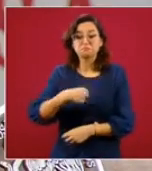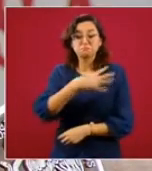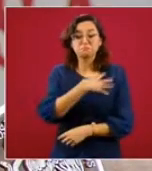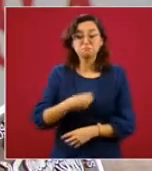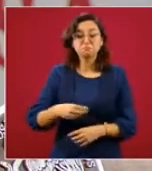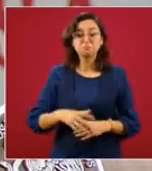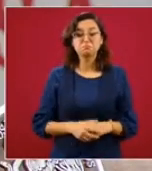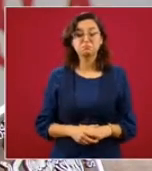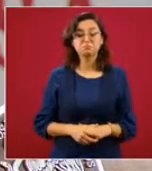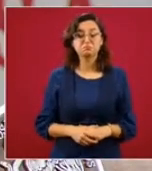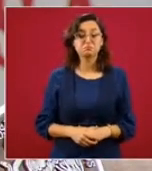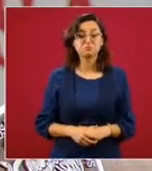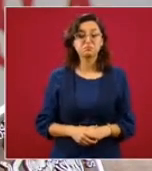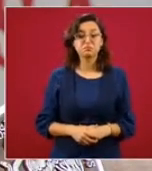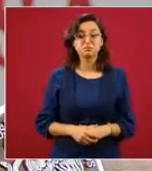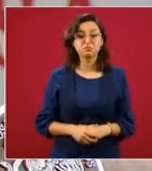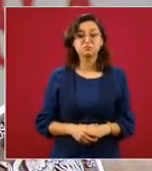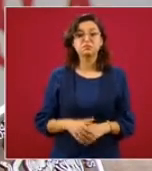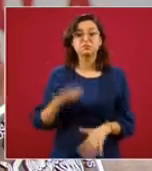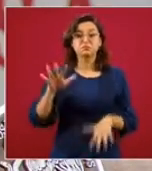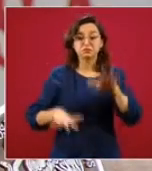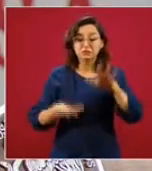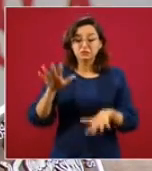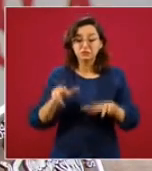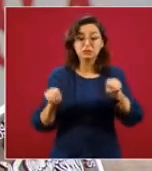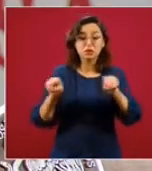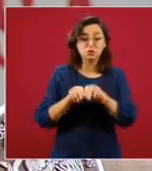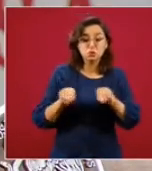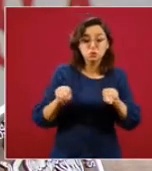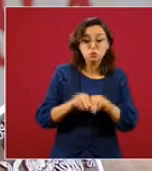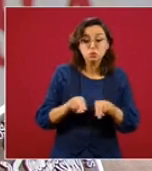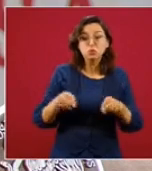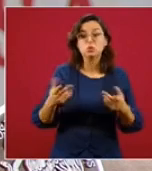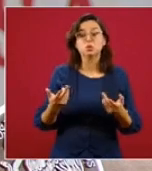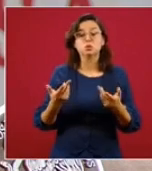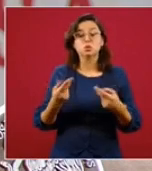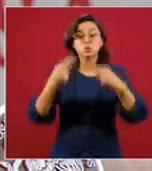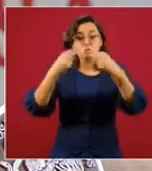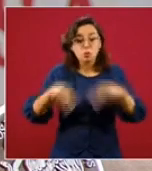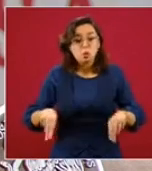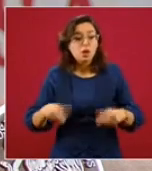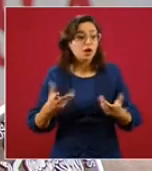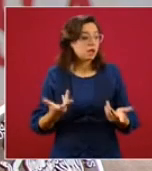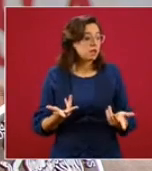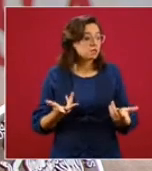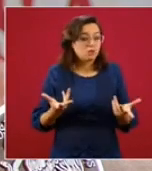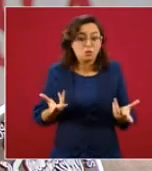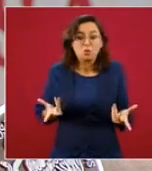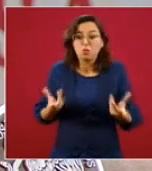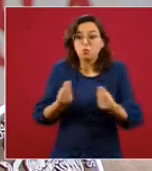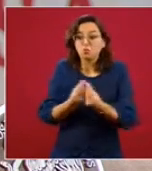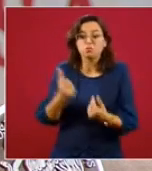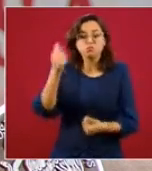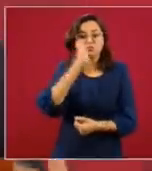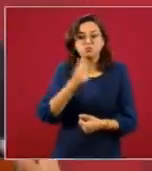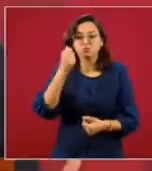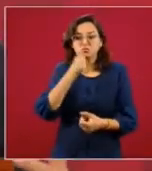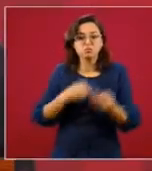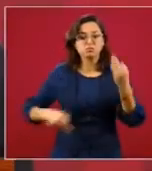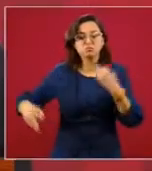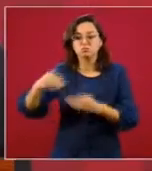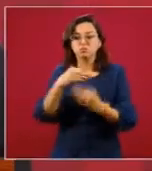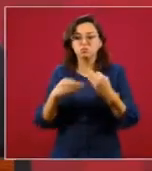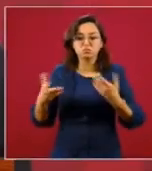las nueras, los nietos. Siempre ha habido una convivencia en